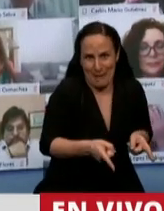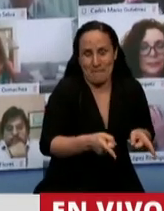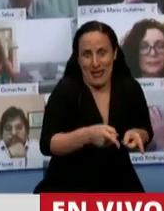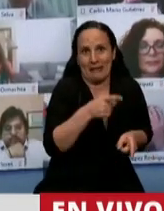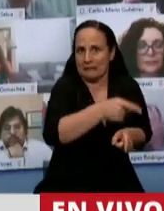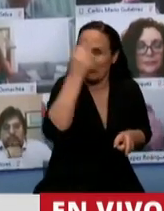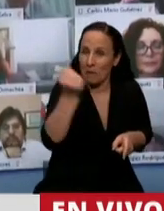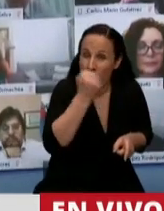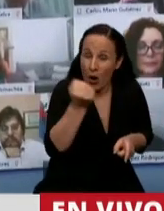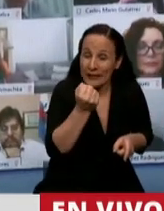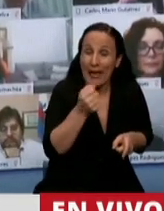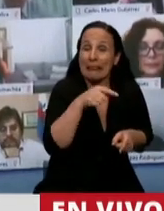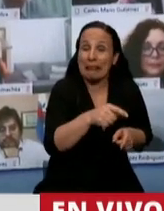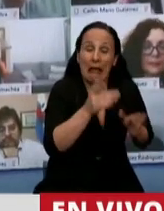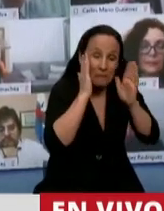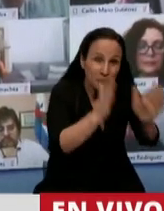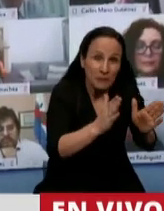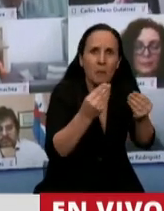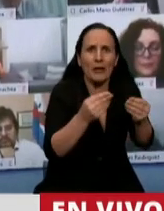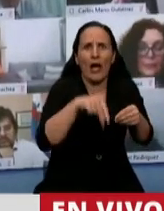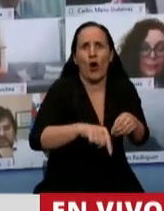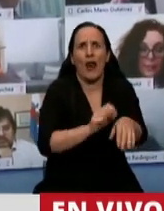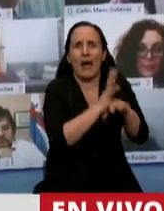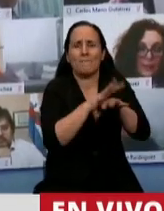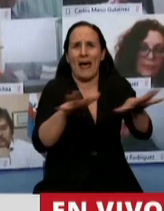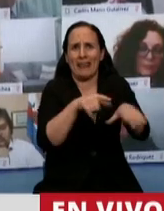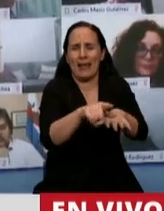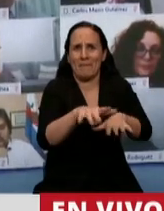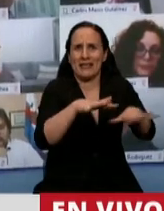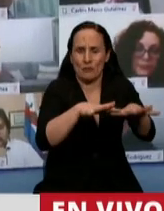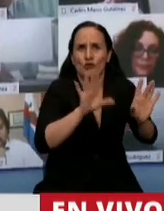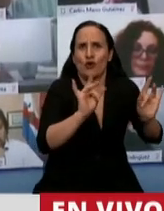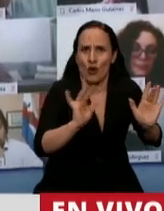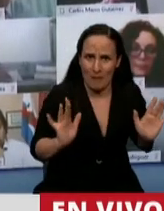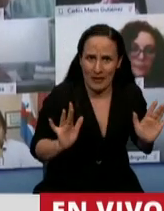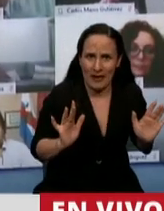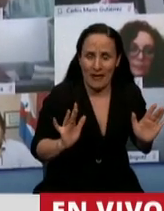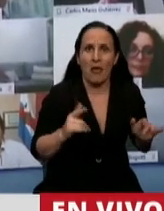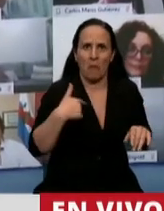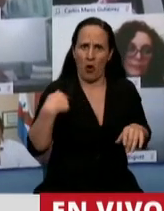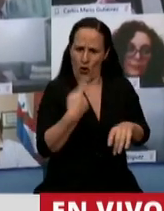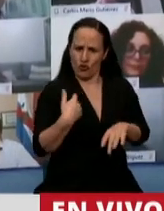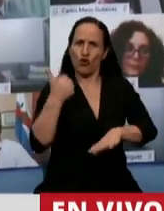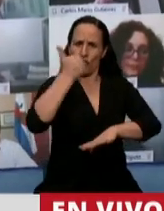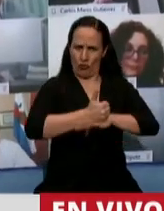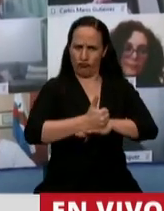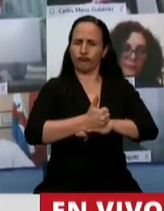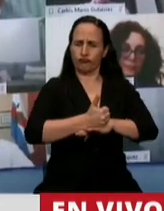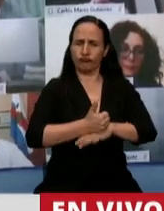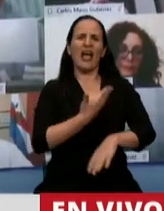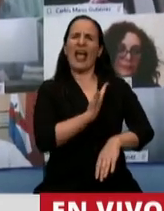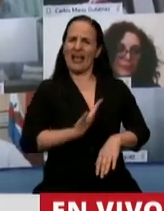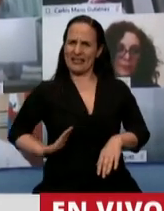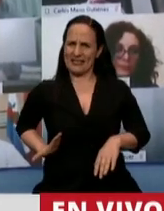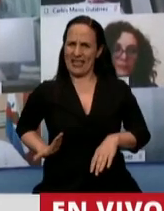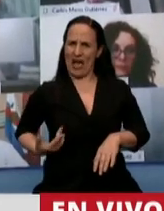por esta pandemia que estamos atravesando en el mundo. Pero acá estamos nosotros, Presidente, desde el Estado, desde esta Cámara